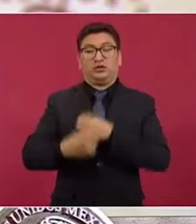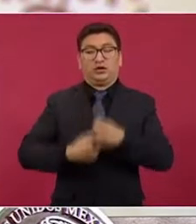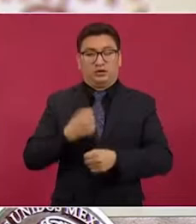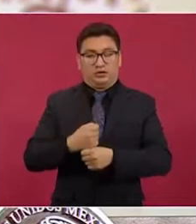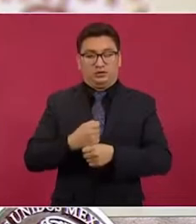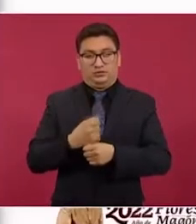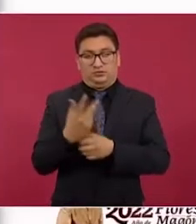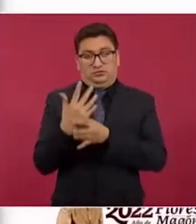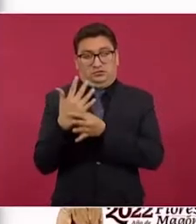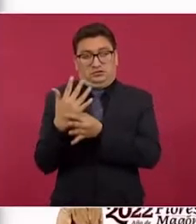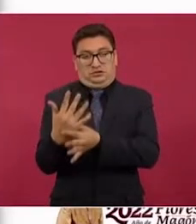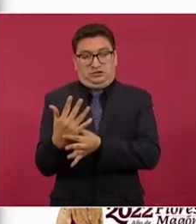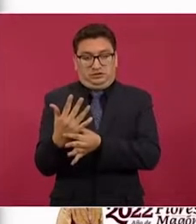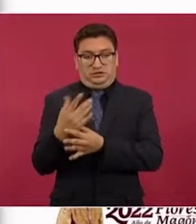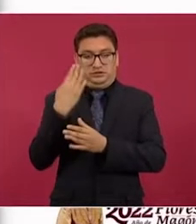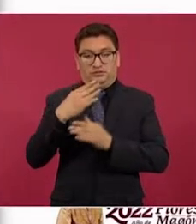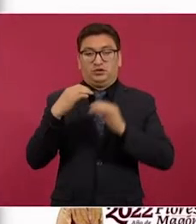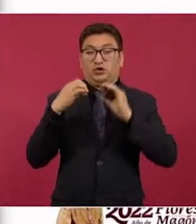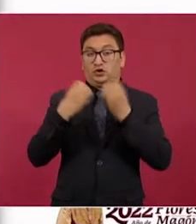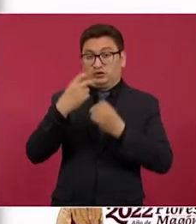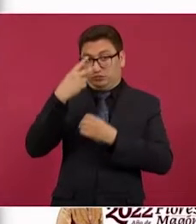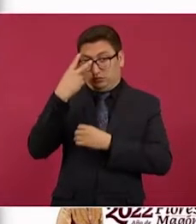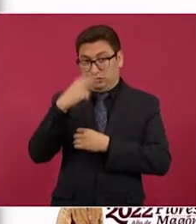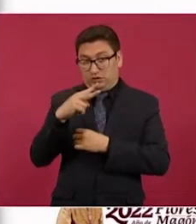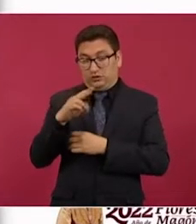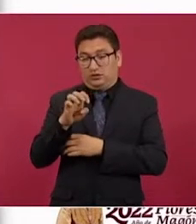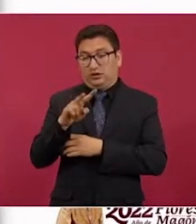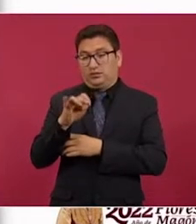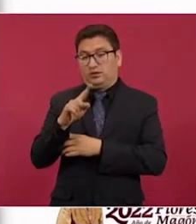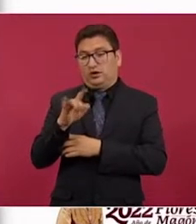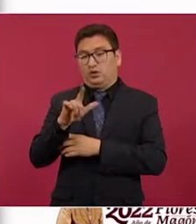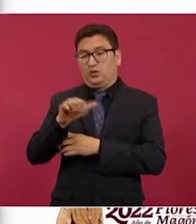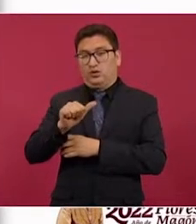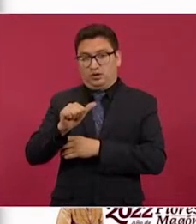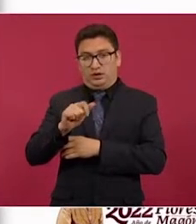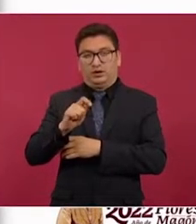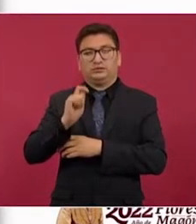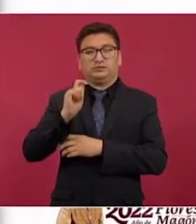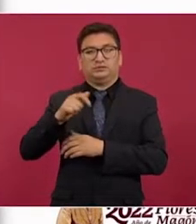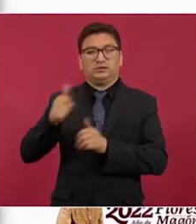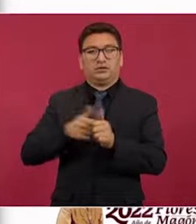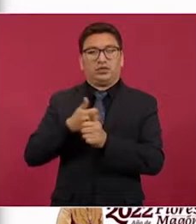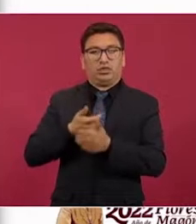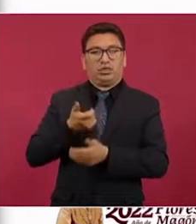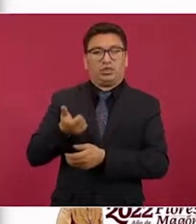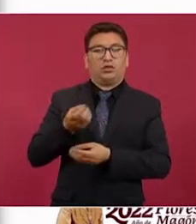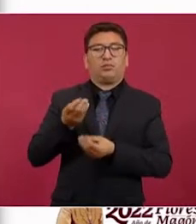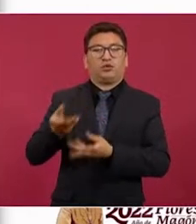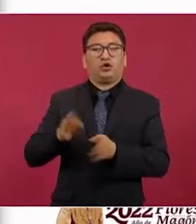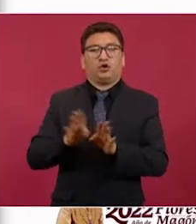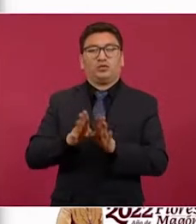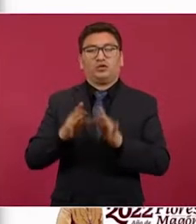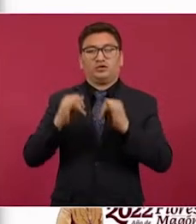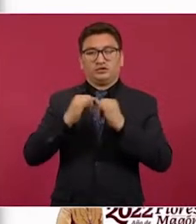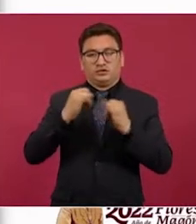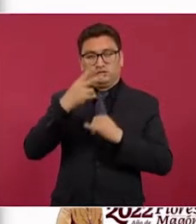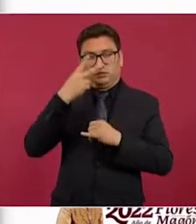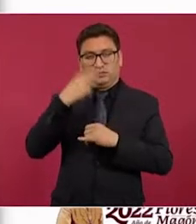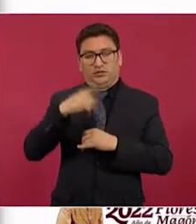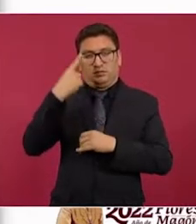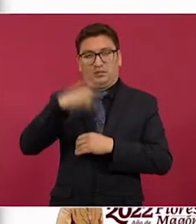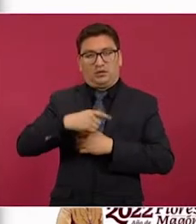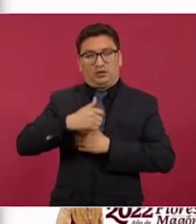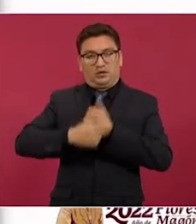utiliza como fuente a la organización México Evalúa, la cual es financiada por el Instituto Mexicano para la